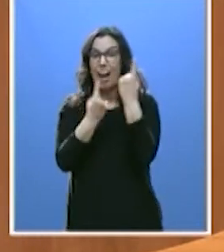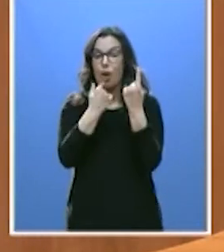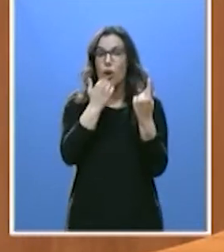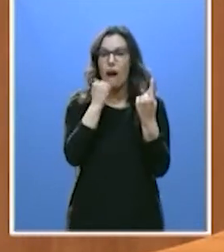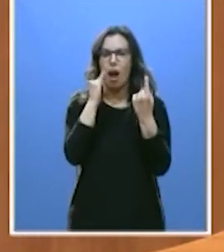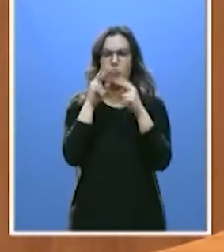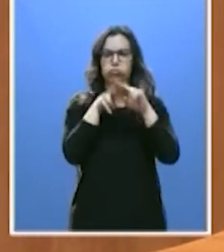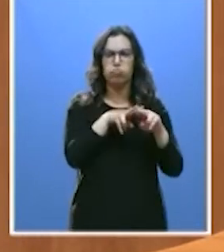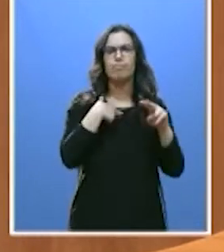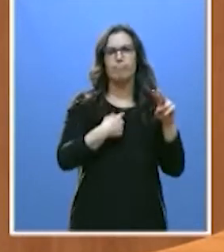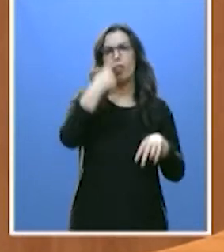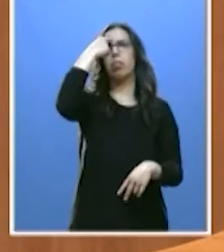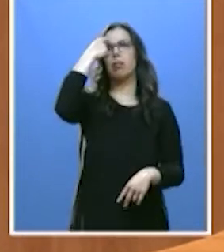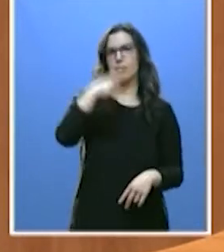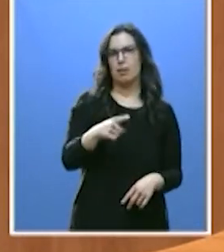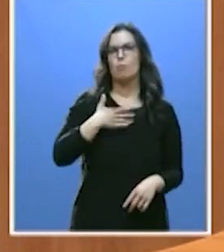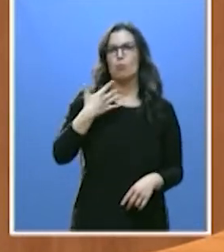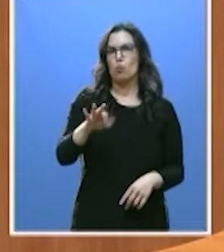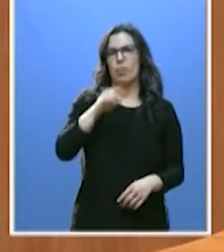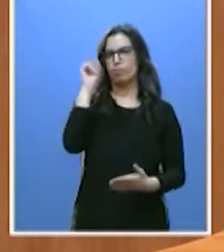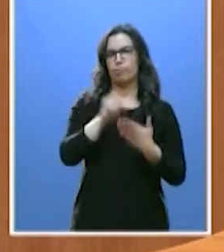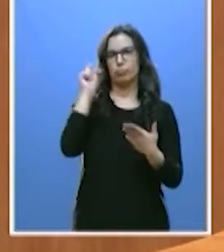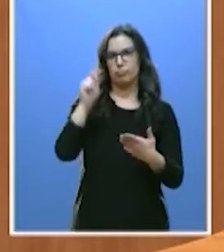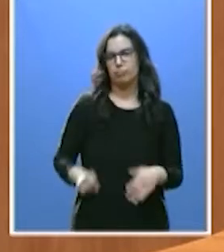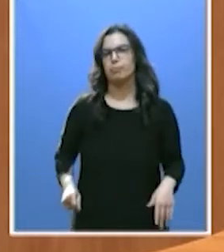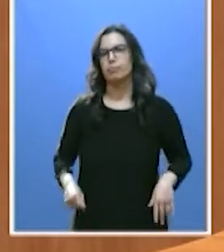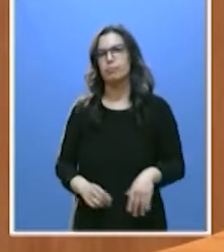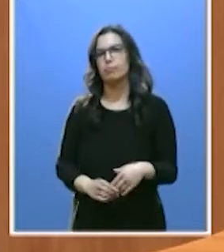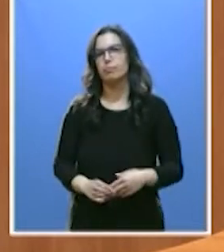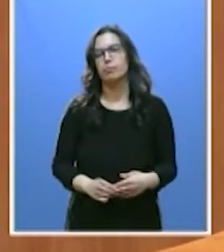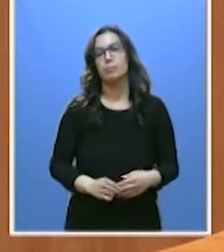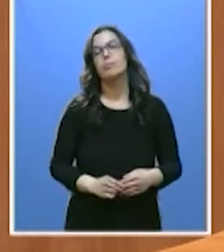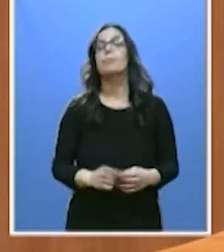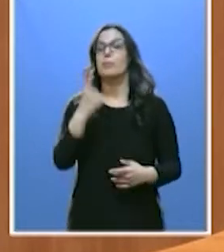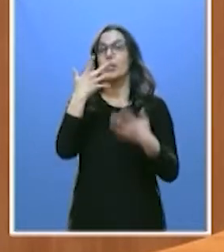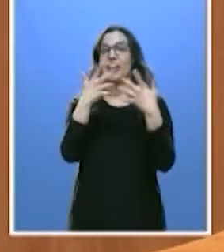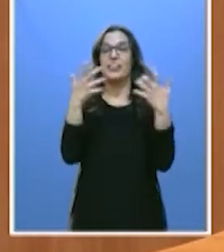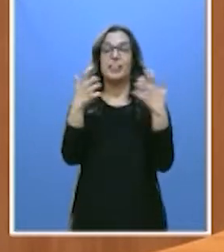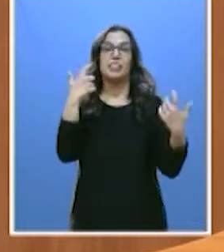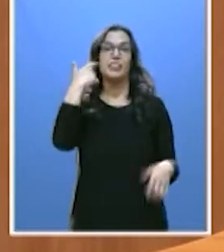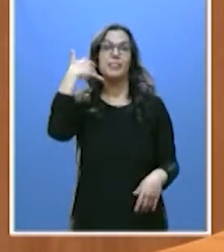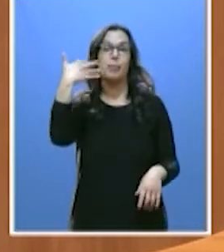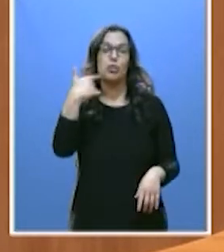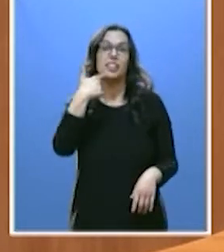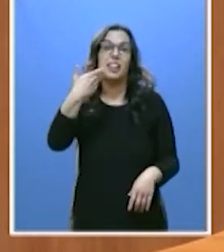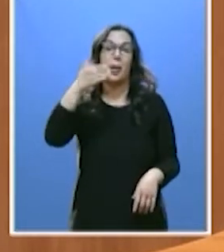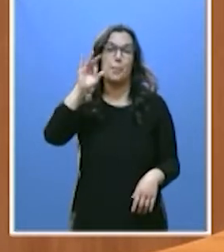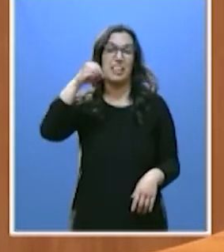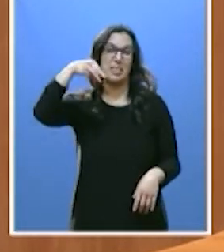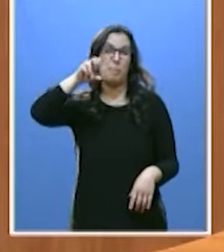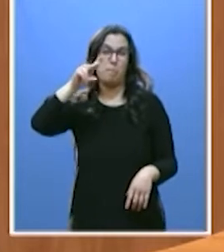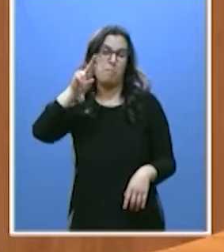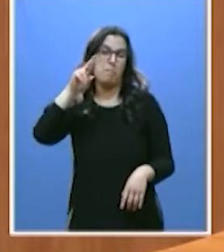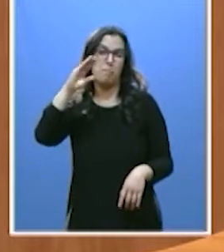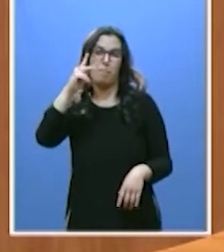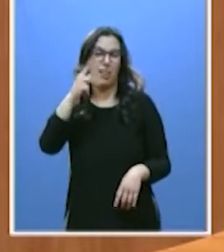simplemente se sabrá al momento. Hay una frase famosa, atribuida a Bismarck, aunque no es de él, que